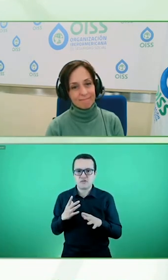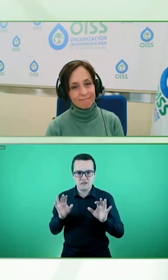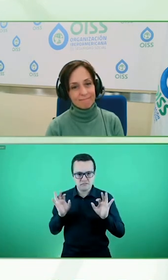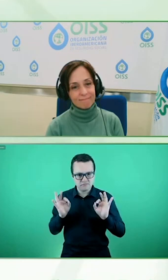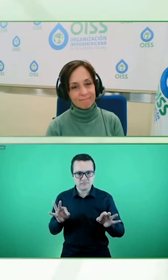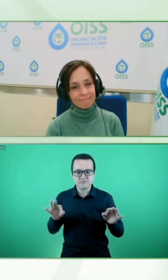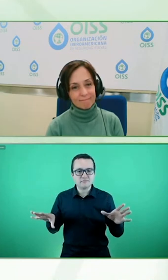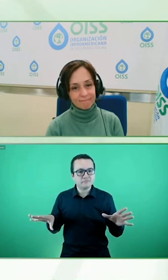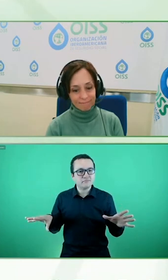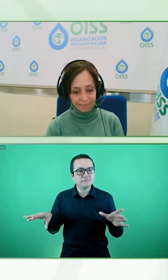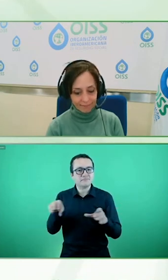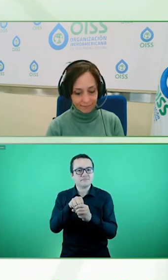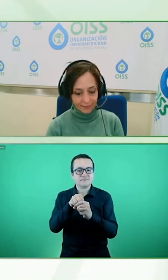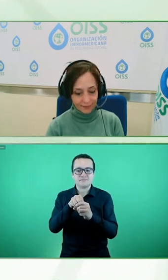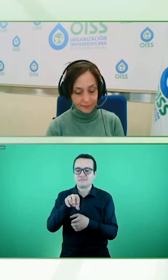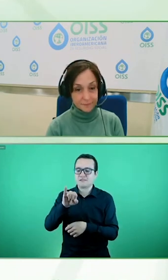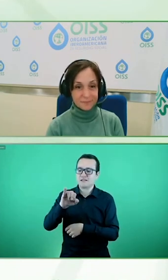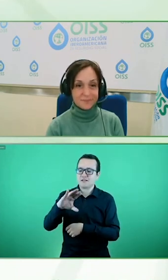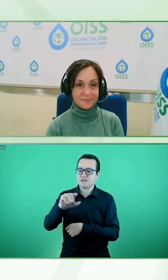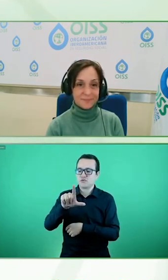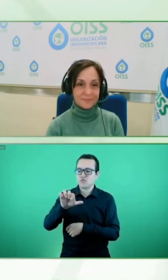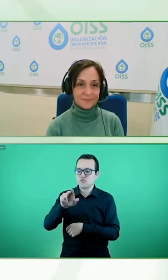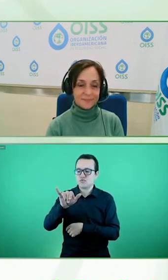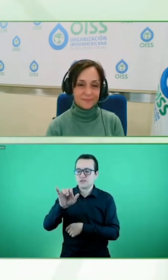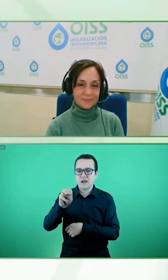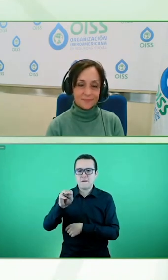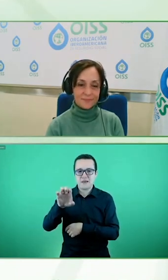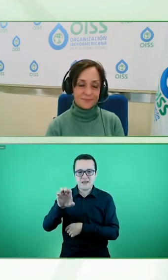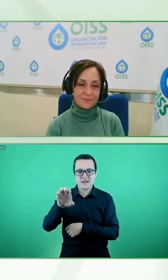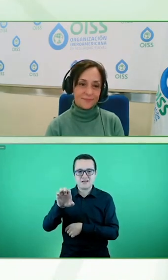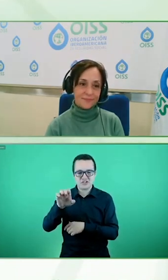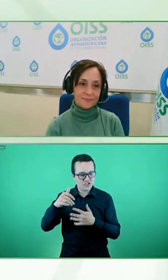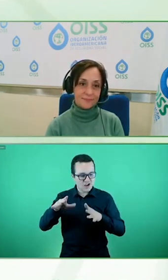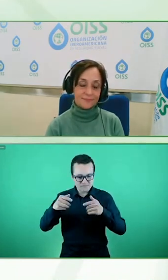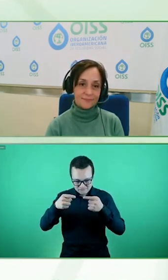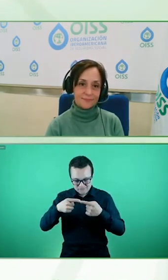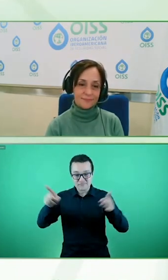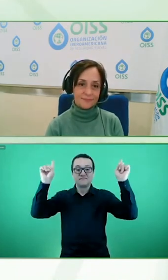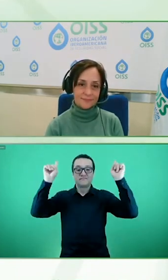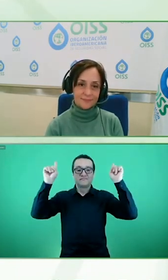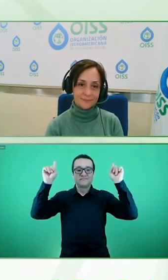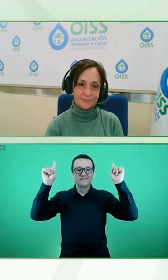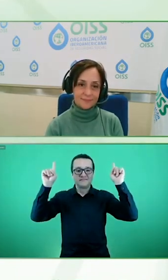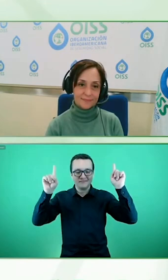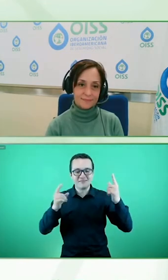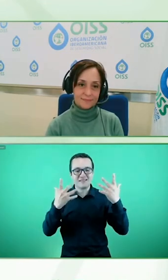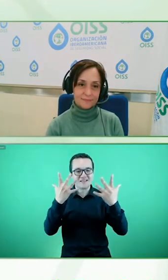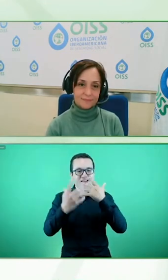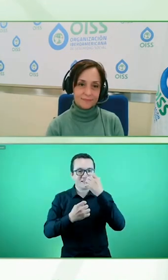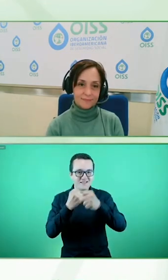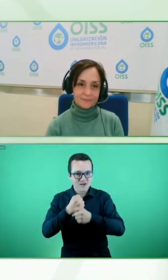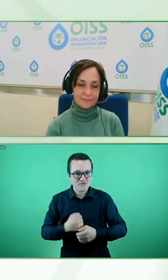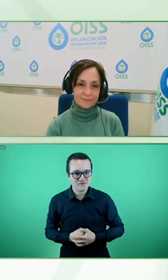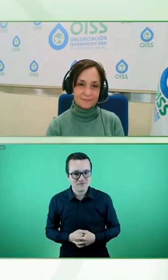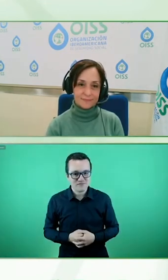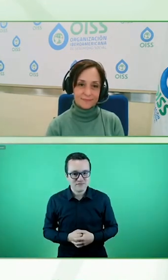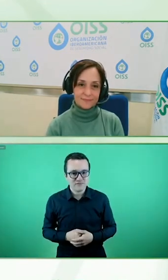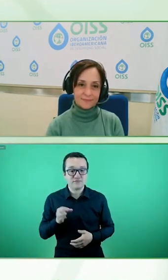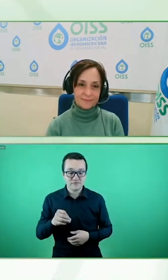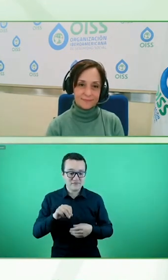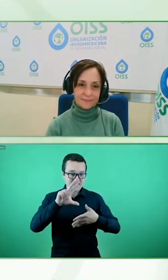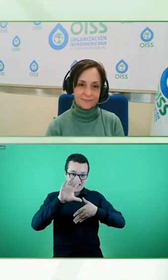y para bien creo que muchísimas cosas han cambiado en América Latina con respecto a lo que significa crear algo